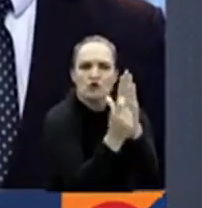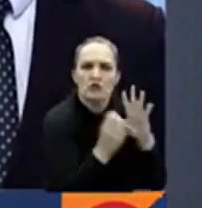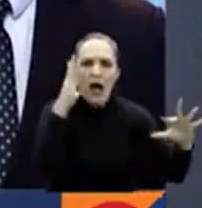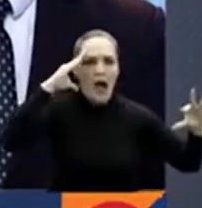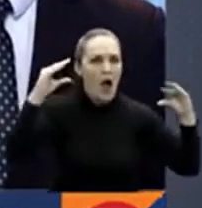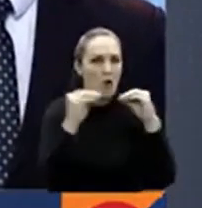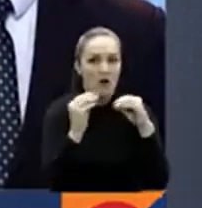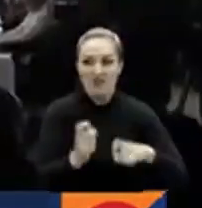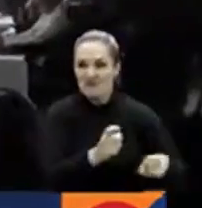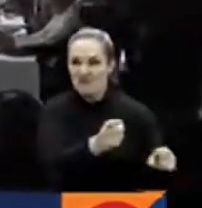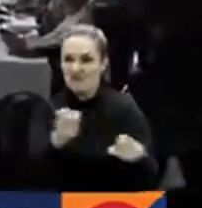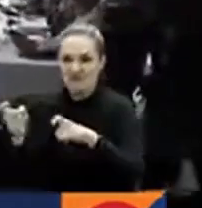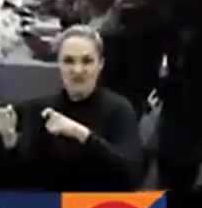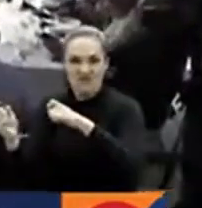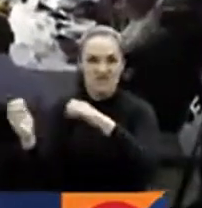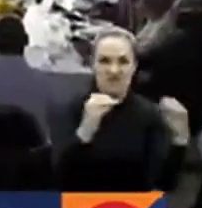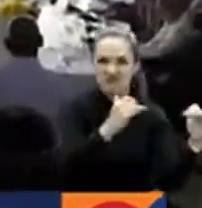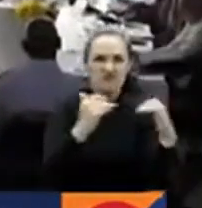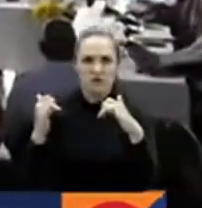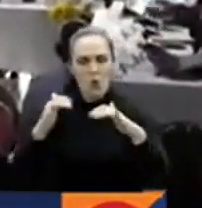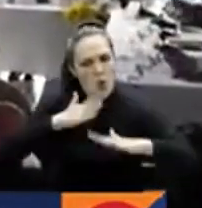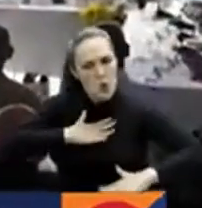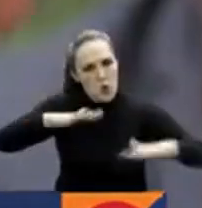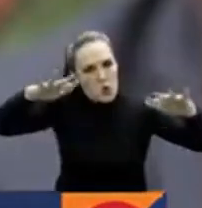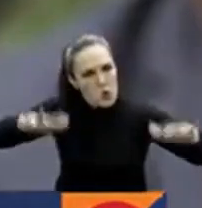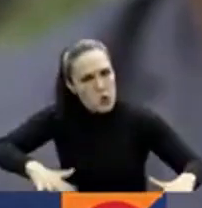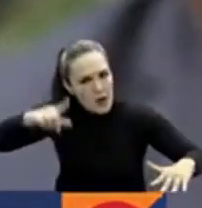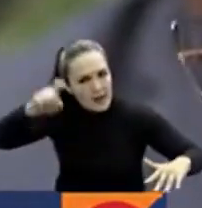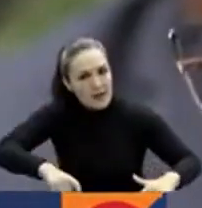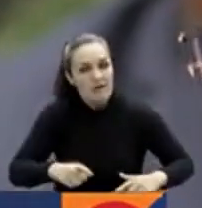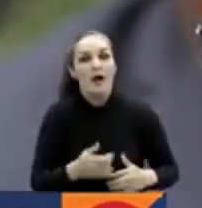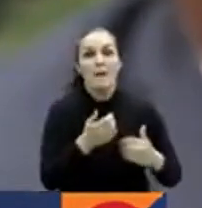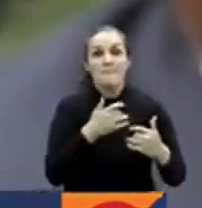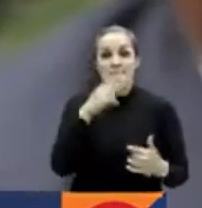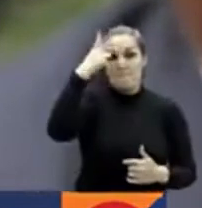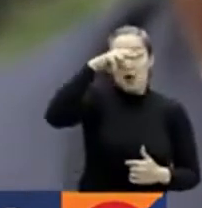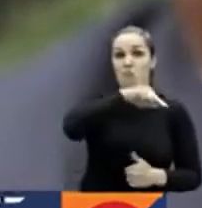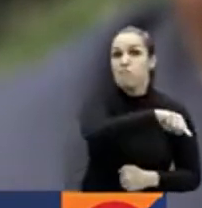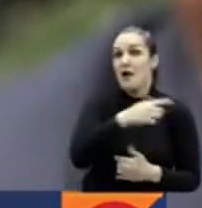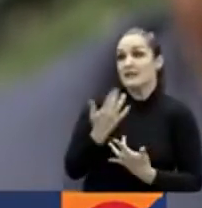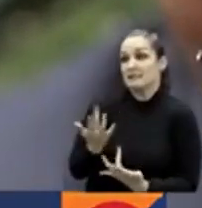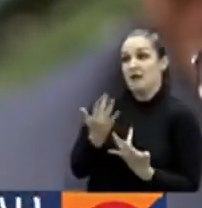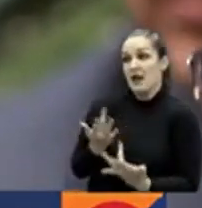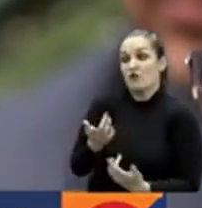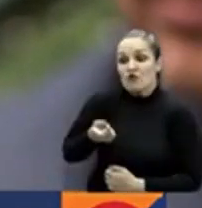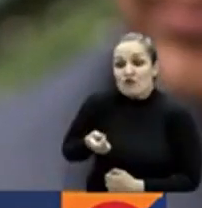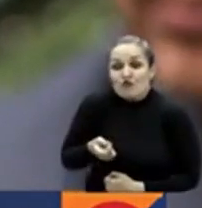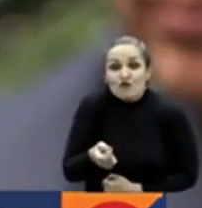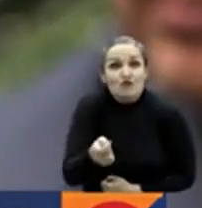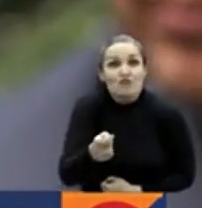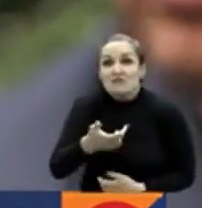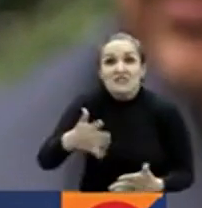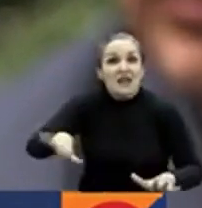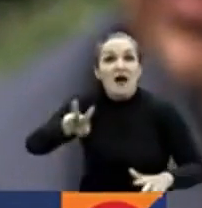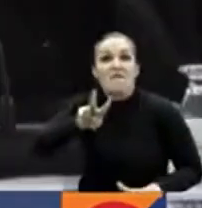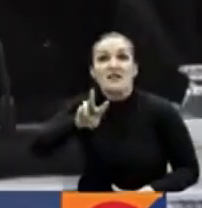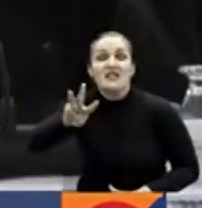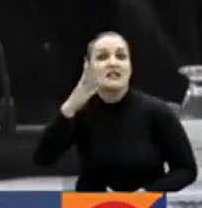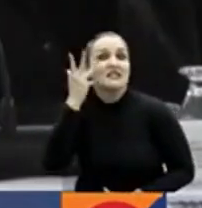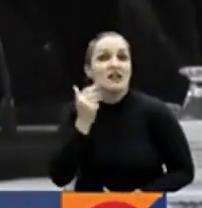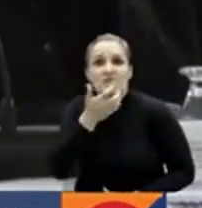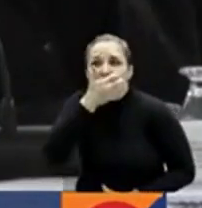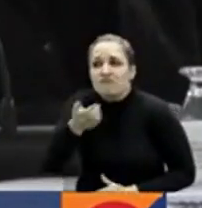bilateral. México ya espera a los equipos negociadores. En 23 días, el gobierno colombiano y el